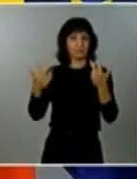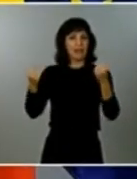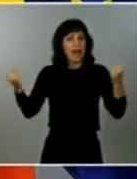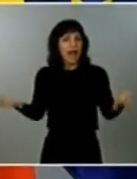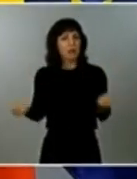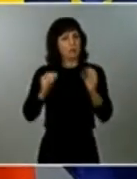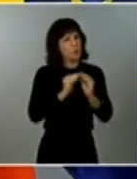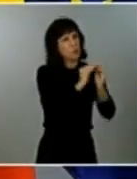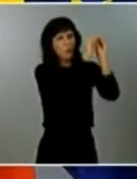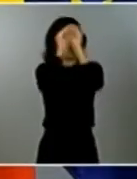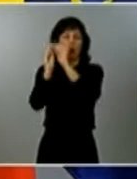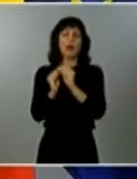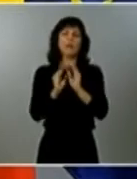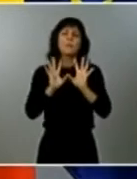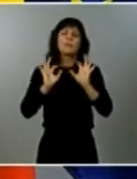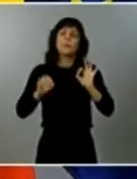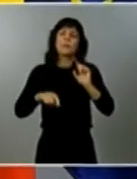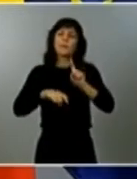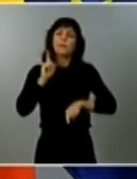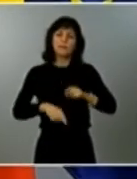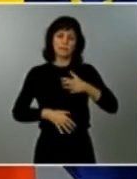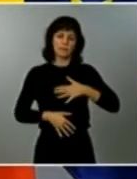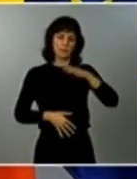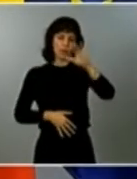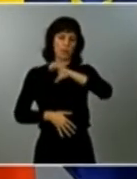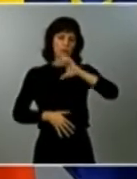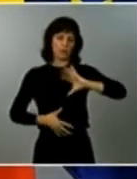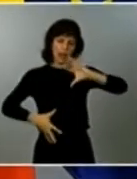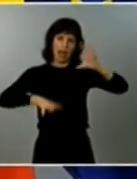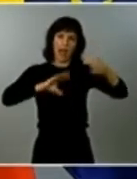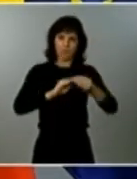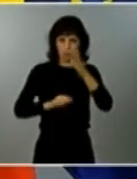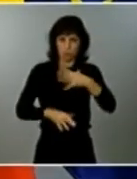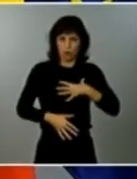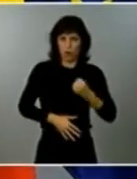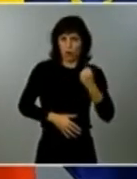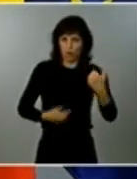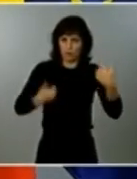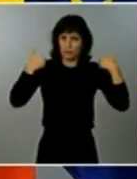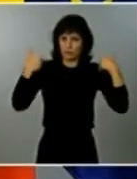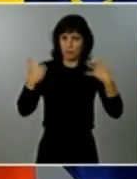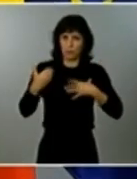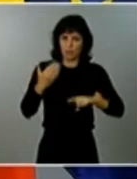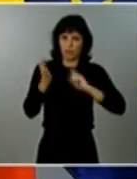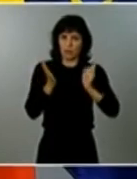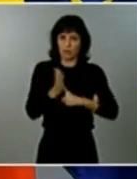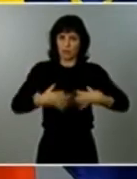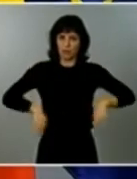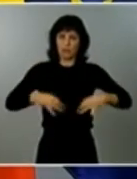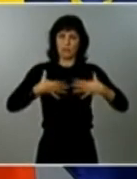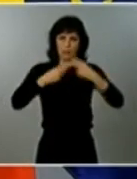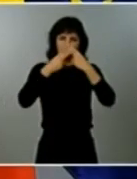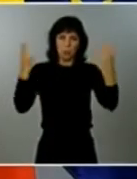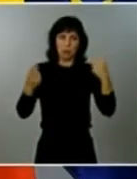ha sentenciado Illa. El ministro ha confirmado que estas dos o tres semanas de plazo son las que recomienda el